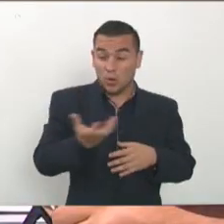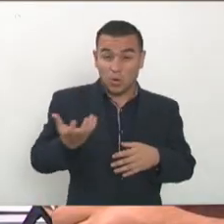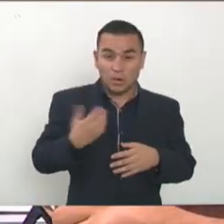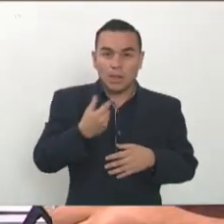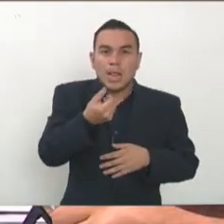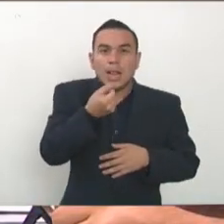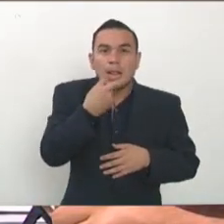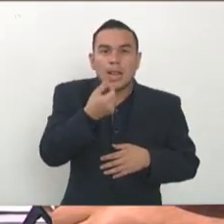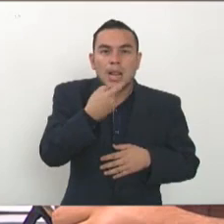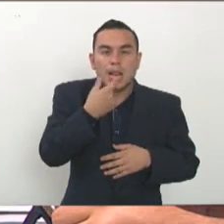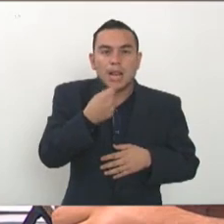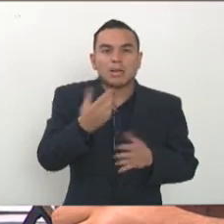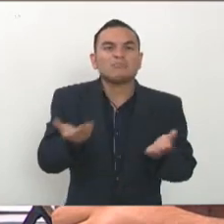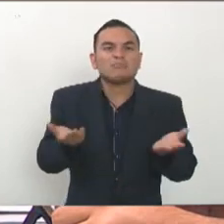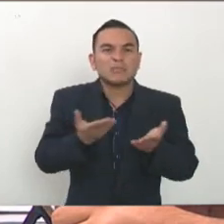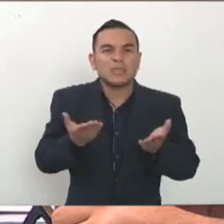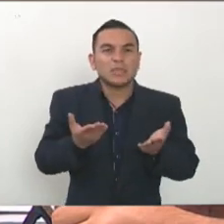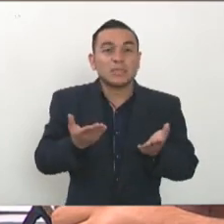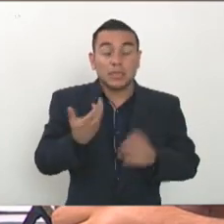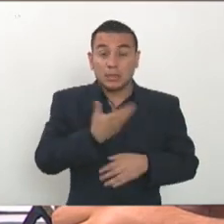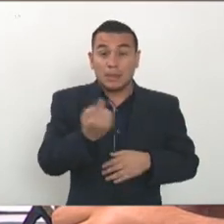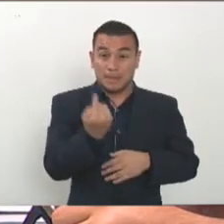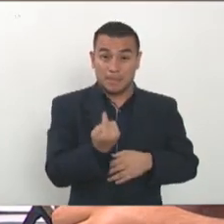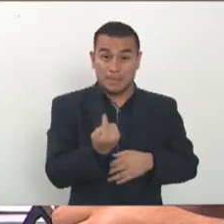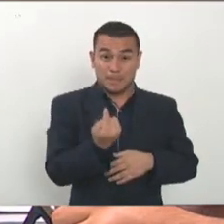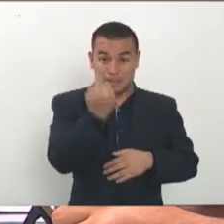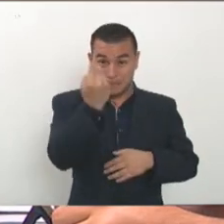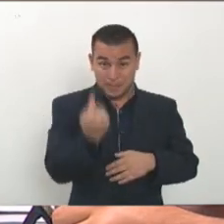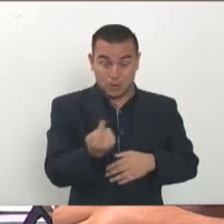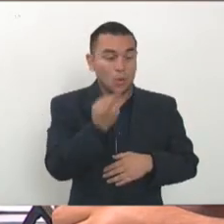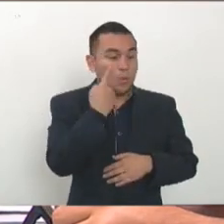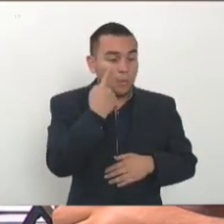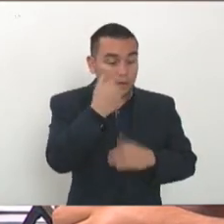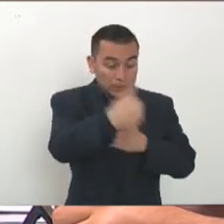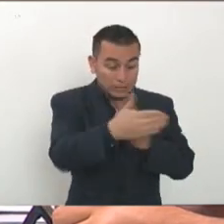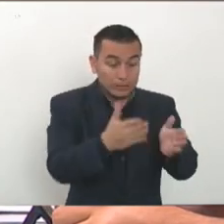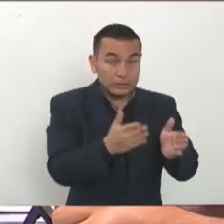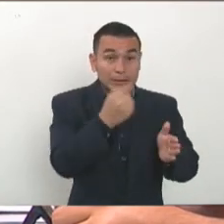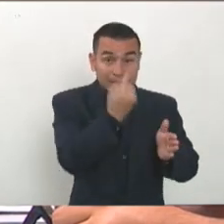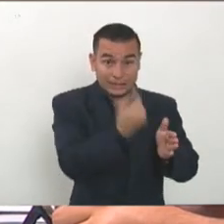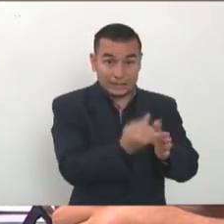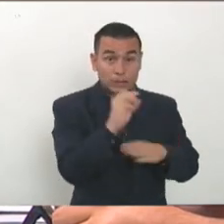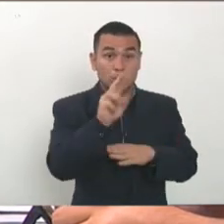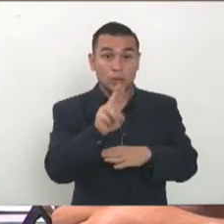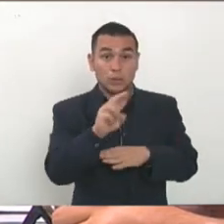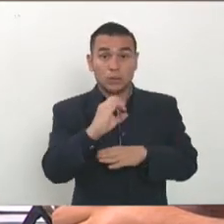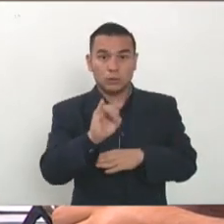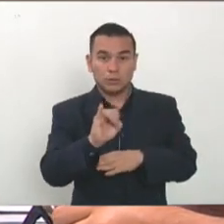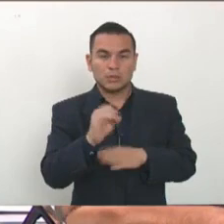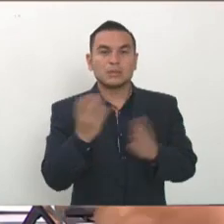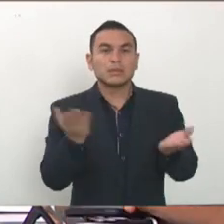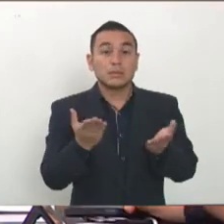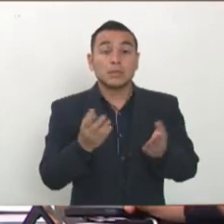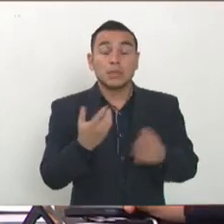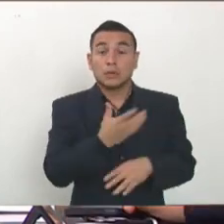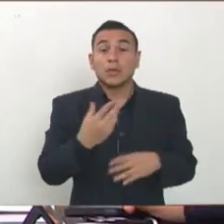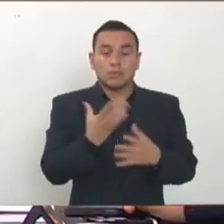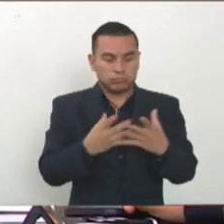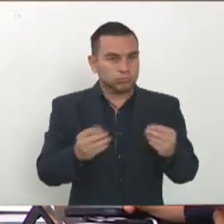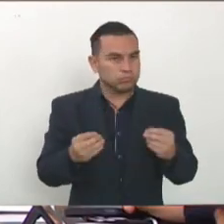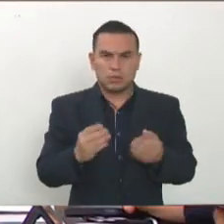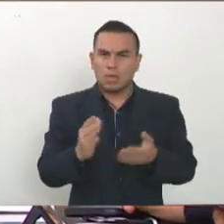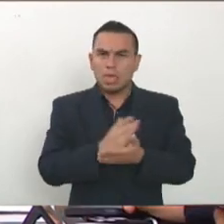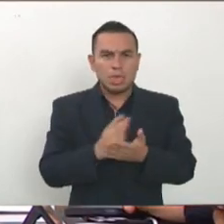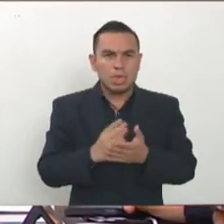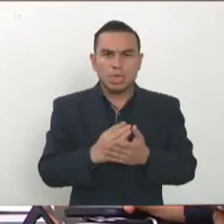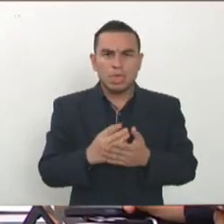trata de, el intensivista debe ser cuidadoso en proporcionar medicina que no destruya el hígado o que no destruya los riñones porque entonces